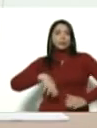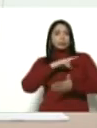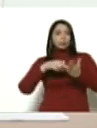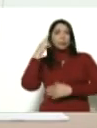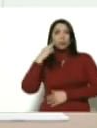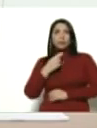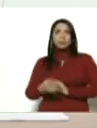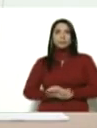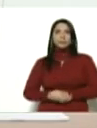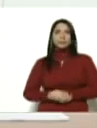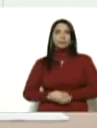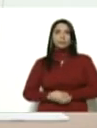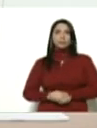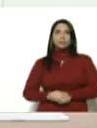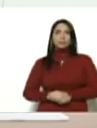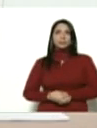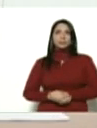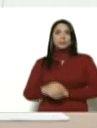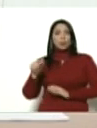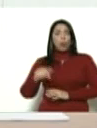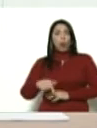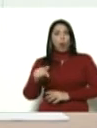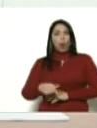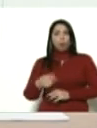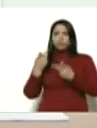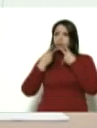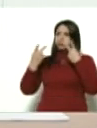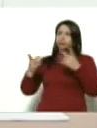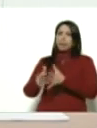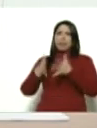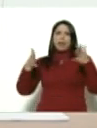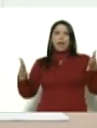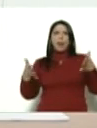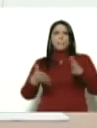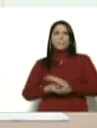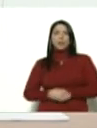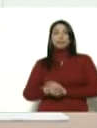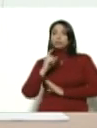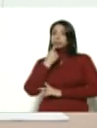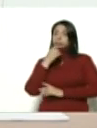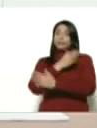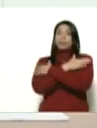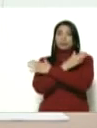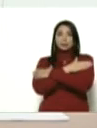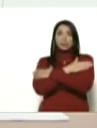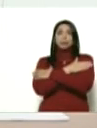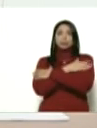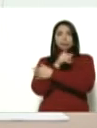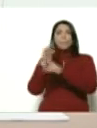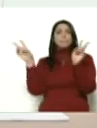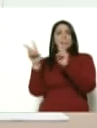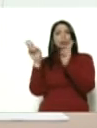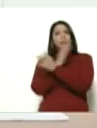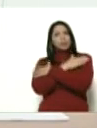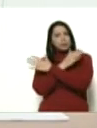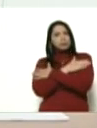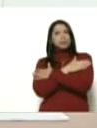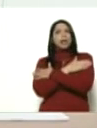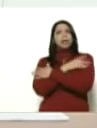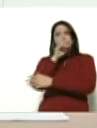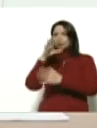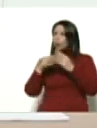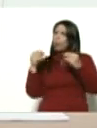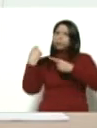Nacional Bolivariana. Hoy sacaron un tremendo comunicado. Vladimir Padrino López, felicidades por esta victoria, felicidades Ceballos,